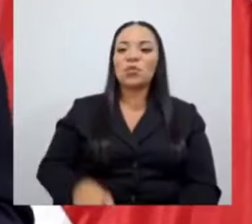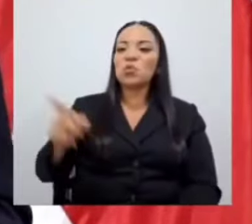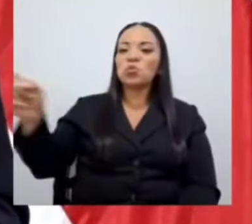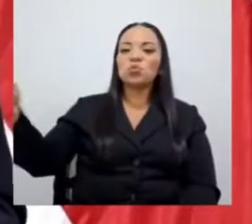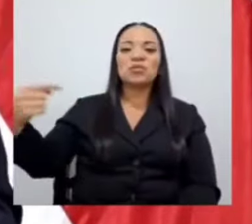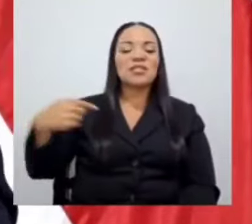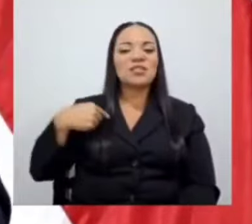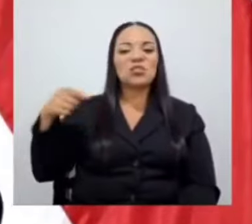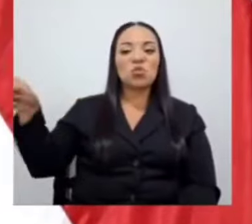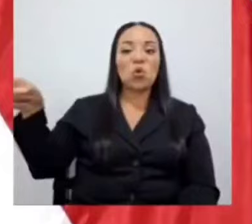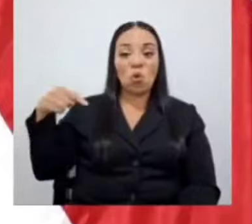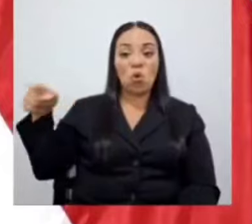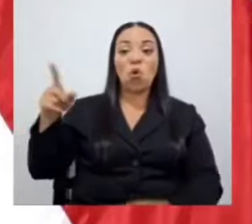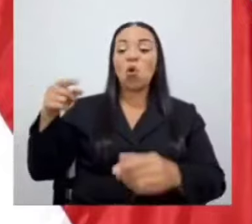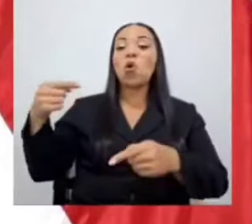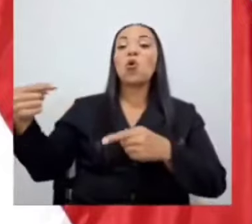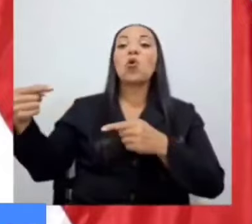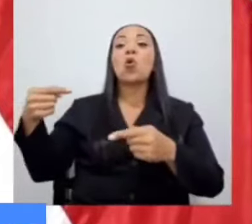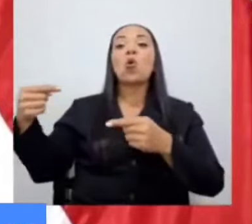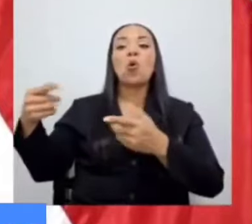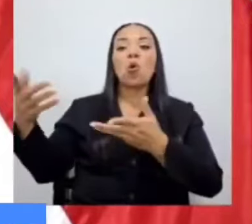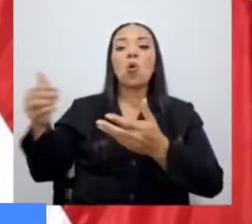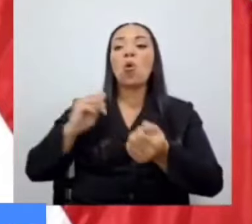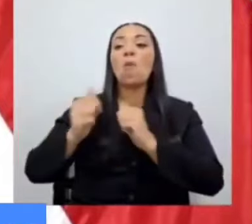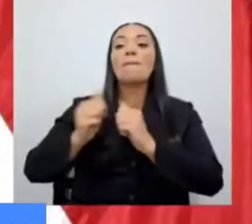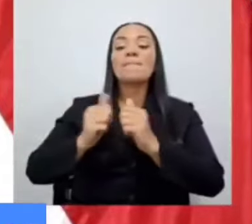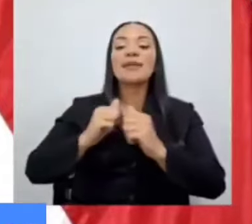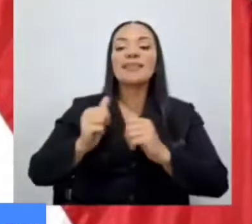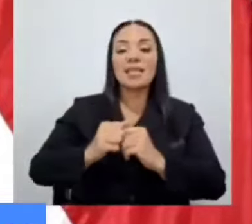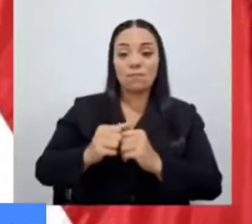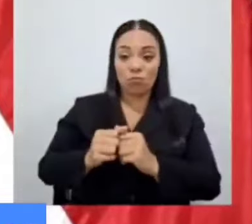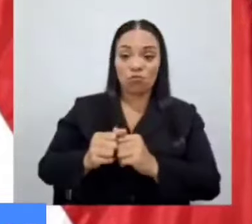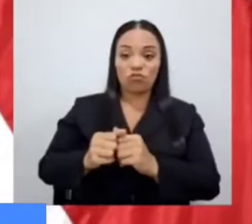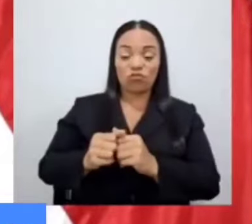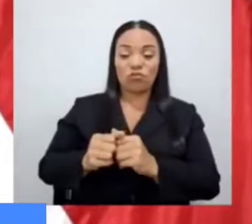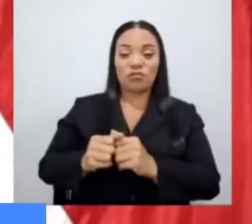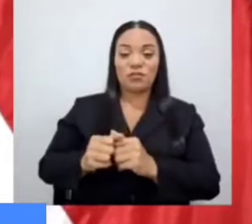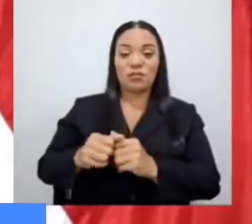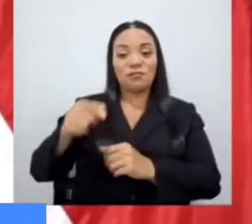competimos en el imaginario de los costarricenses